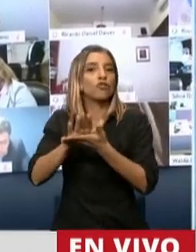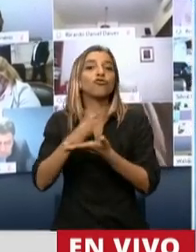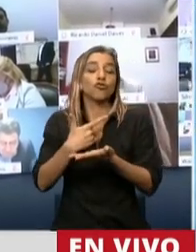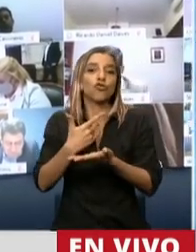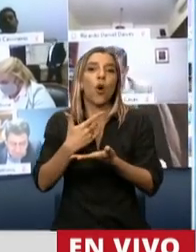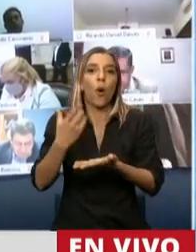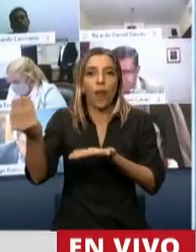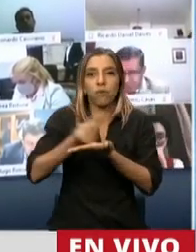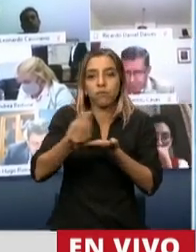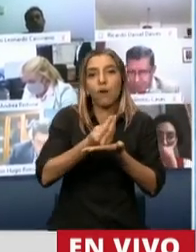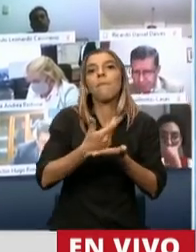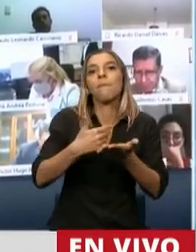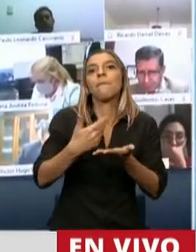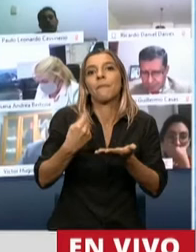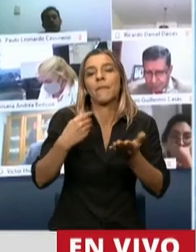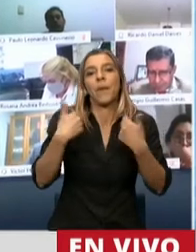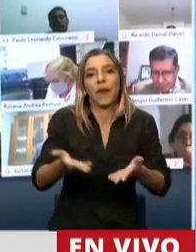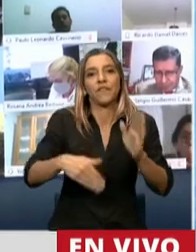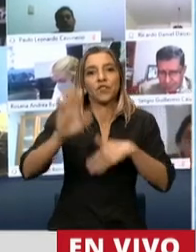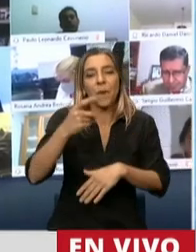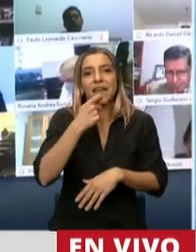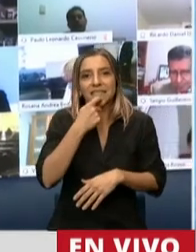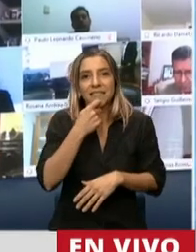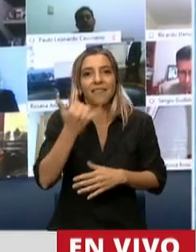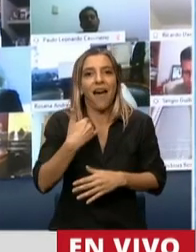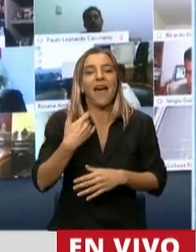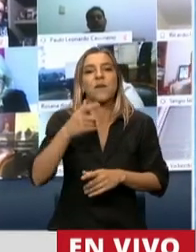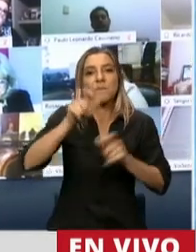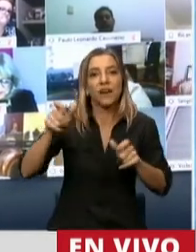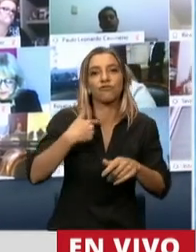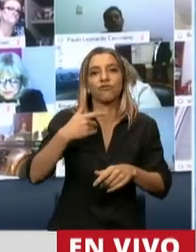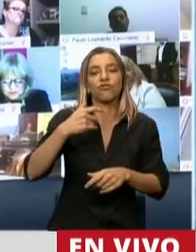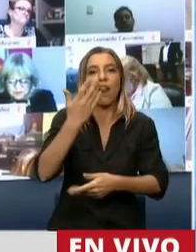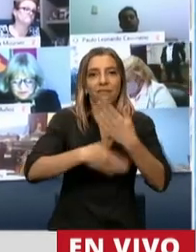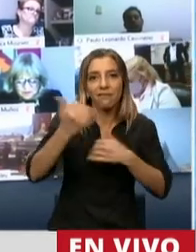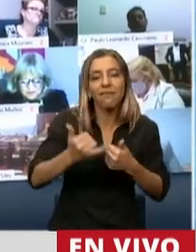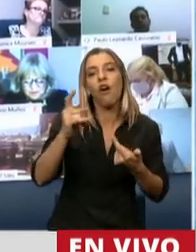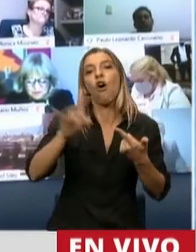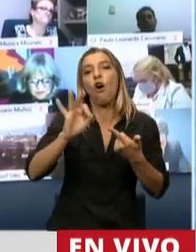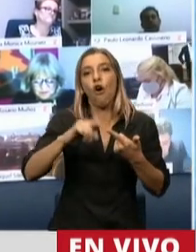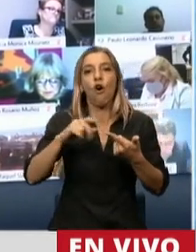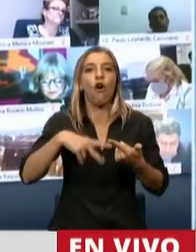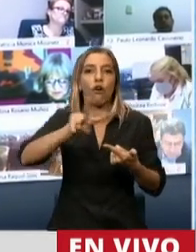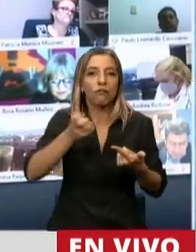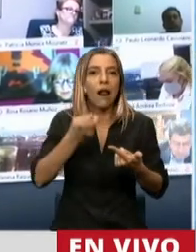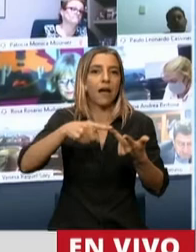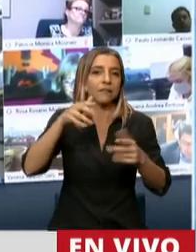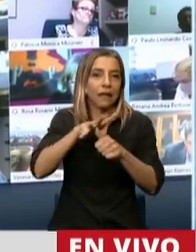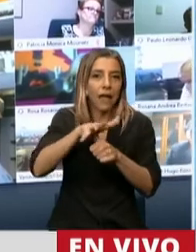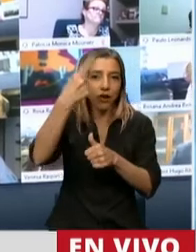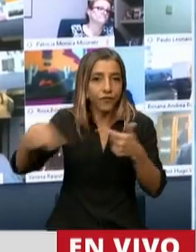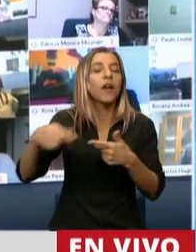contratan personas travestis, transexuales, transgéneros, con discapacidad, con títulos de doctores en zonas desfavorables